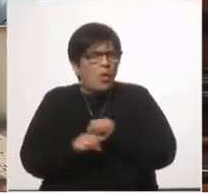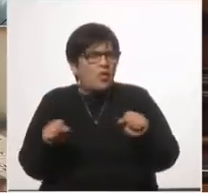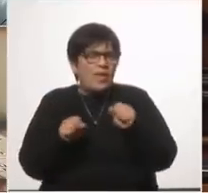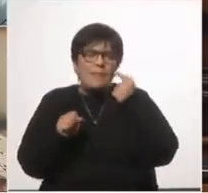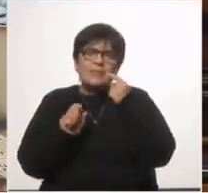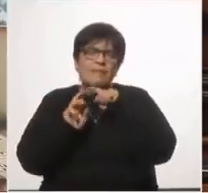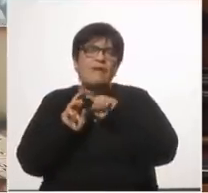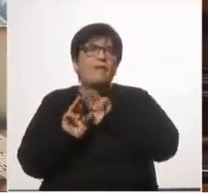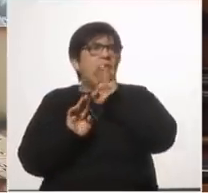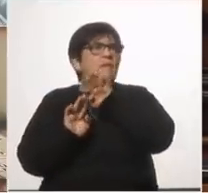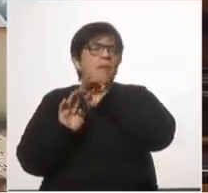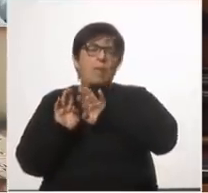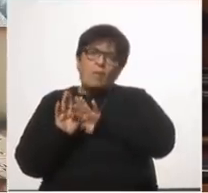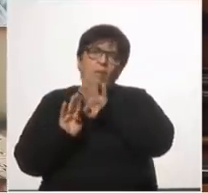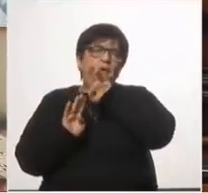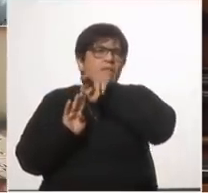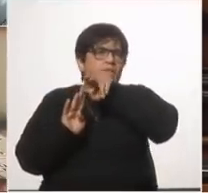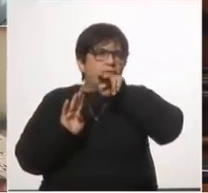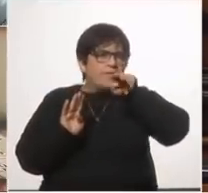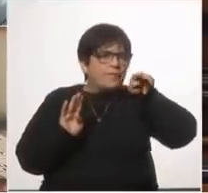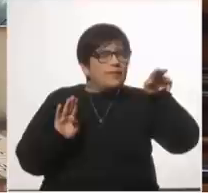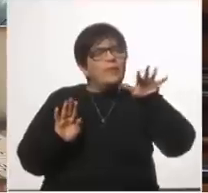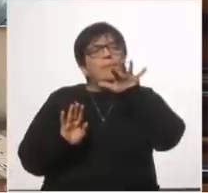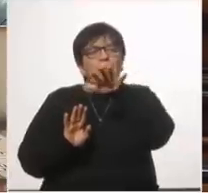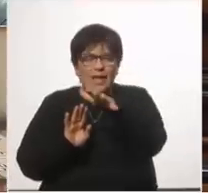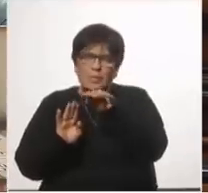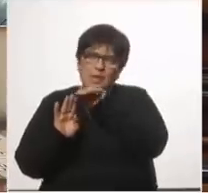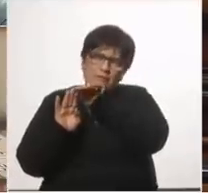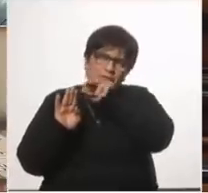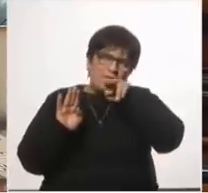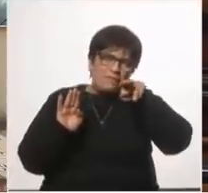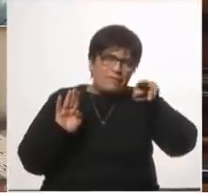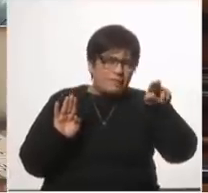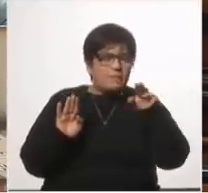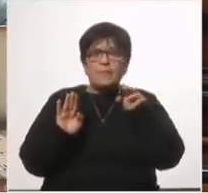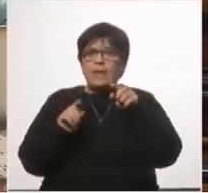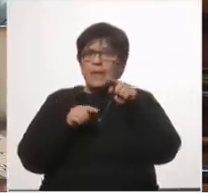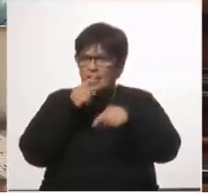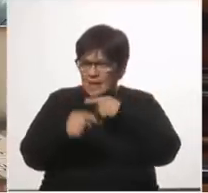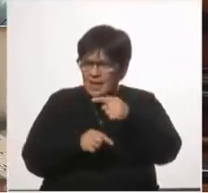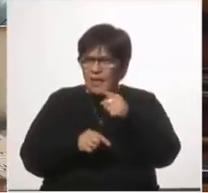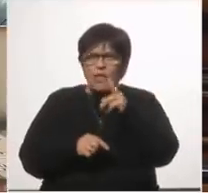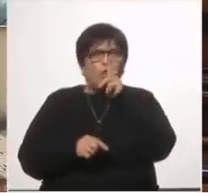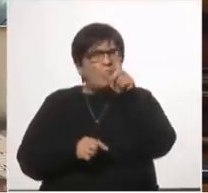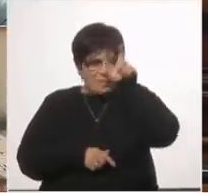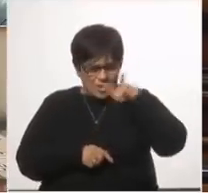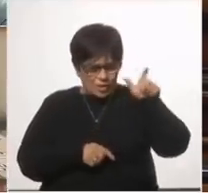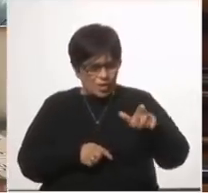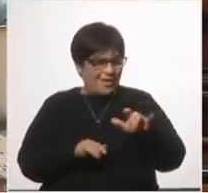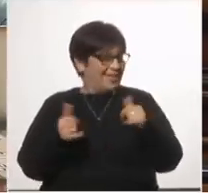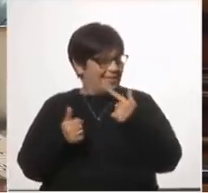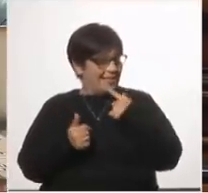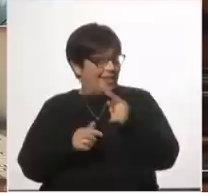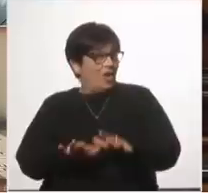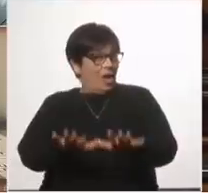mesetear decir bueno la cosa había empezado a quedar a un cierto nivel de meseta mesetear en 2000 casos cuando el GATS